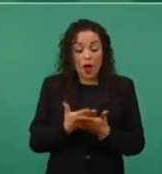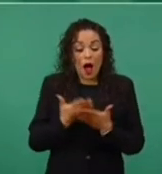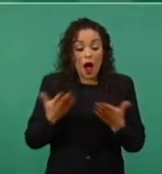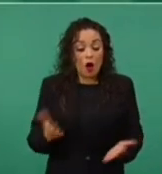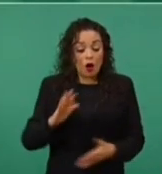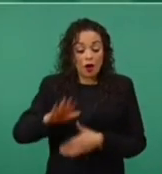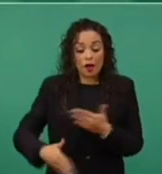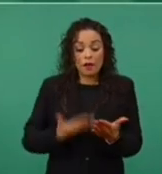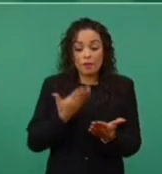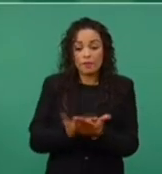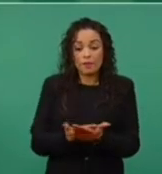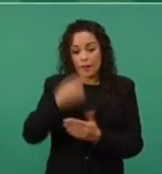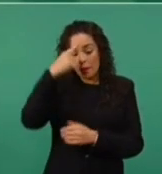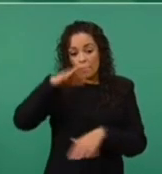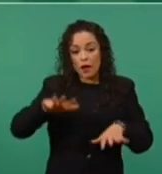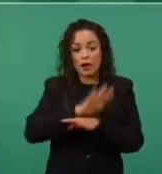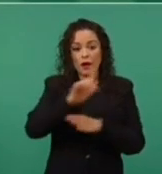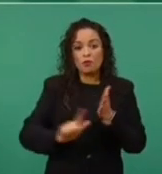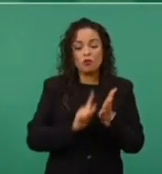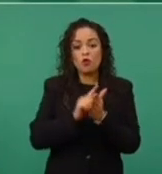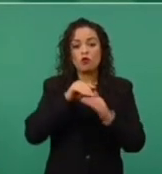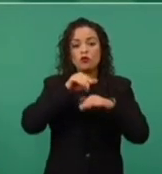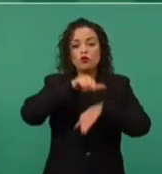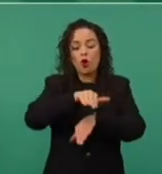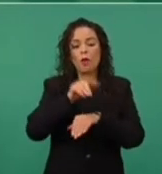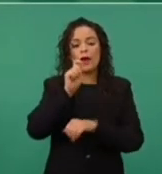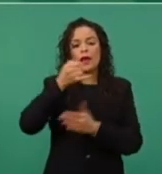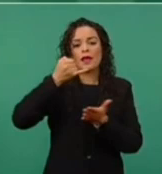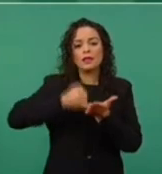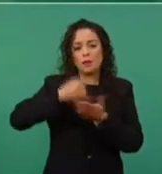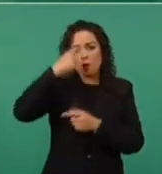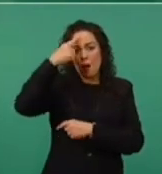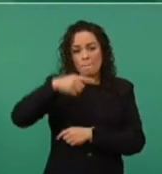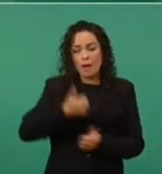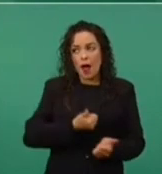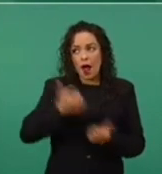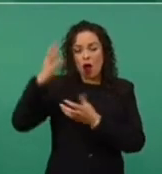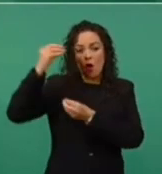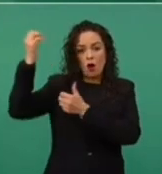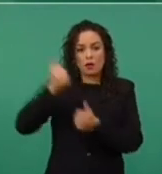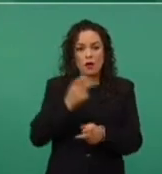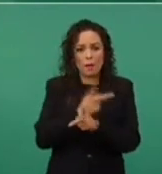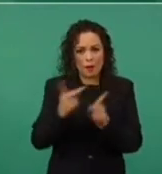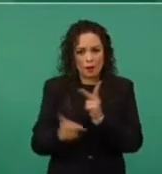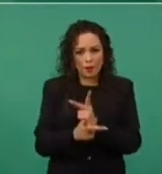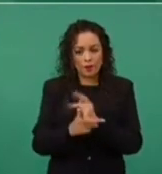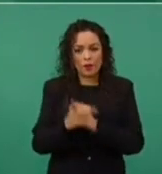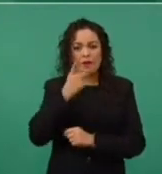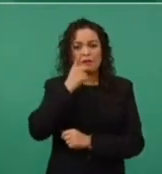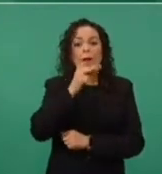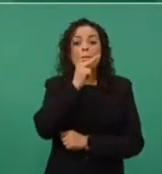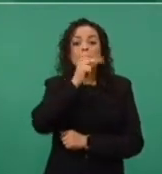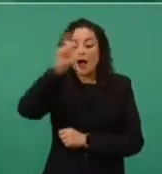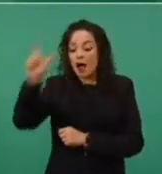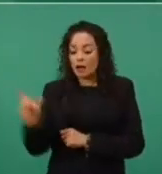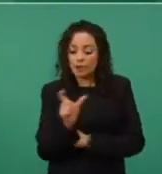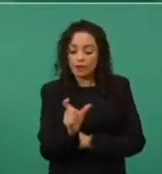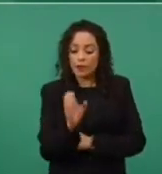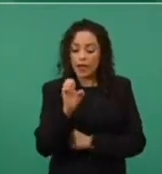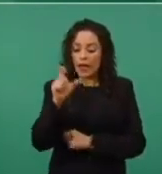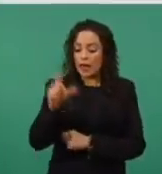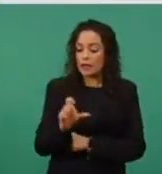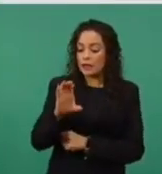impuestos de importación y exportación, aparece la palabra excepto para